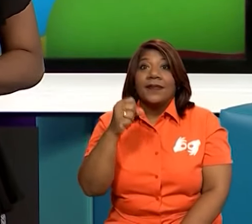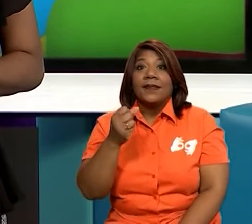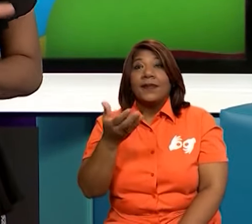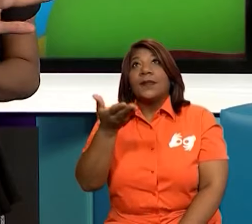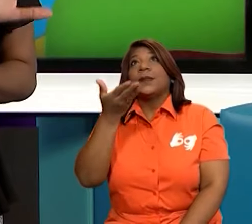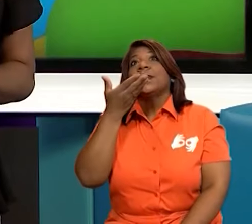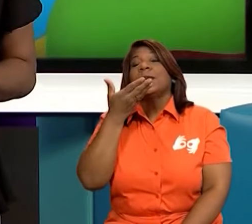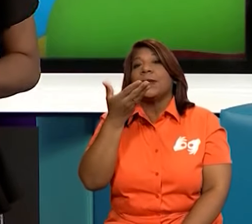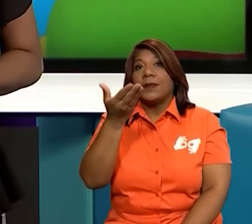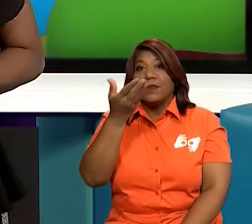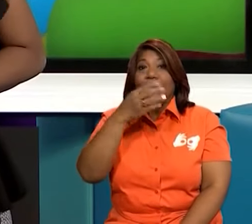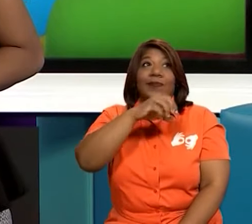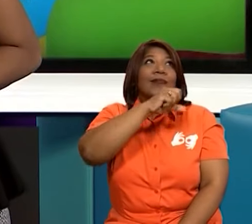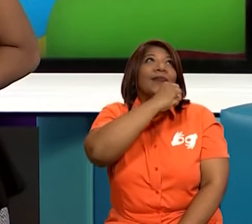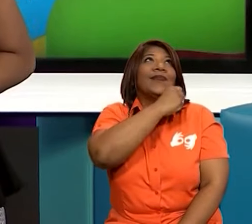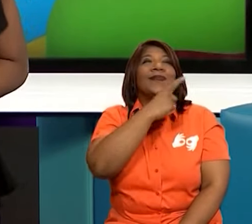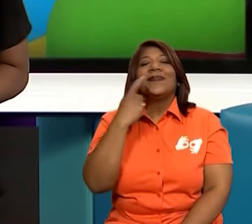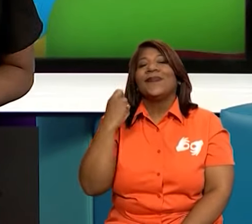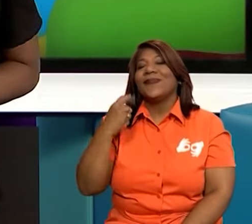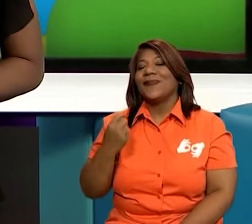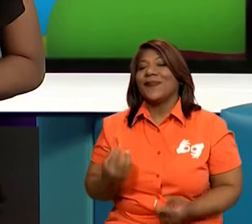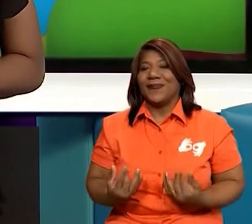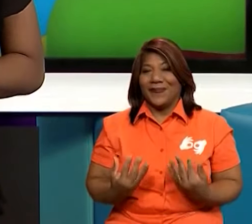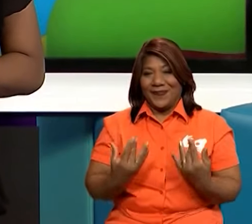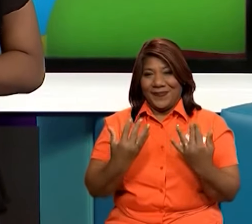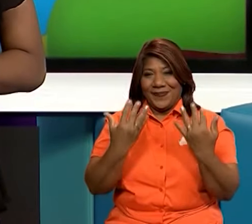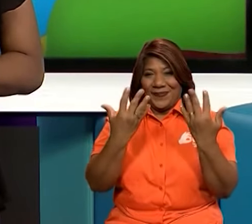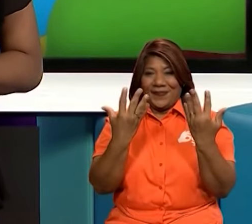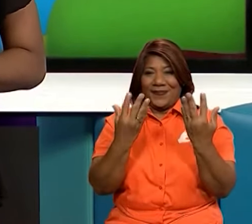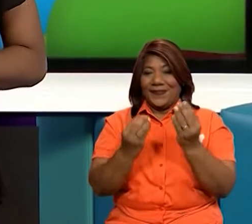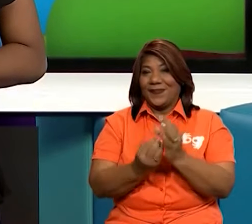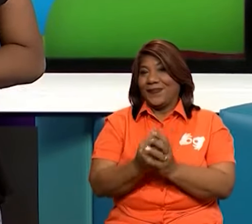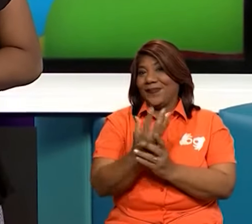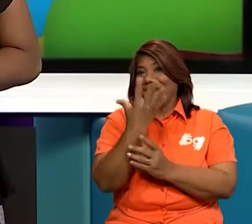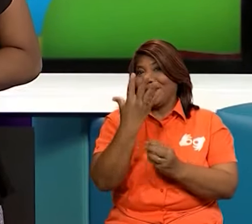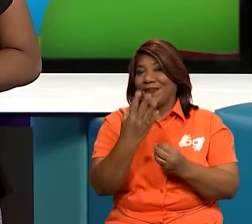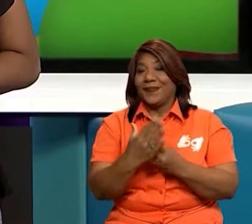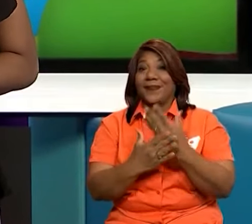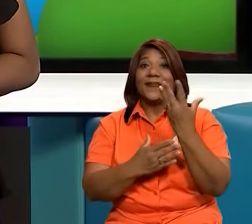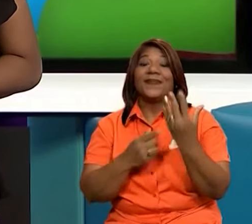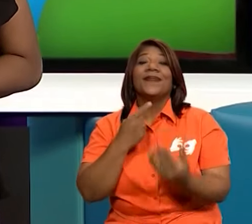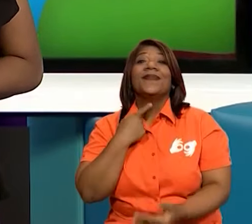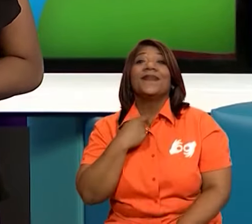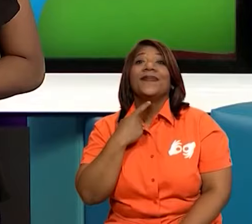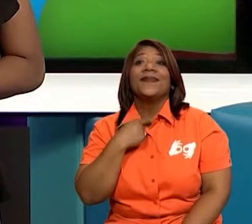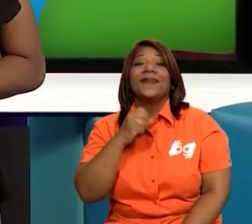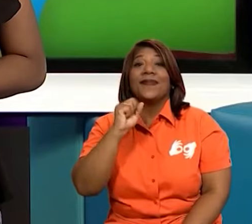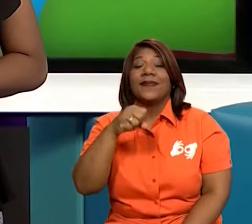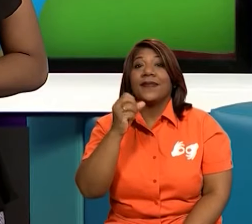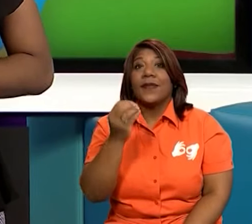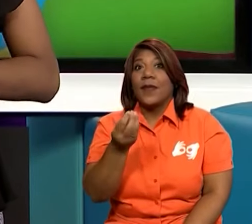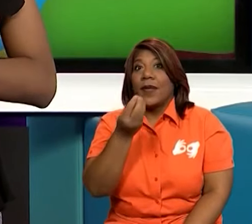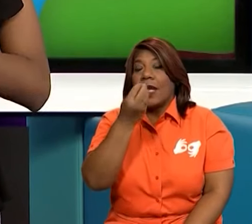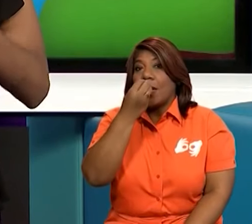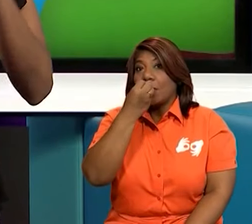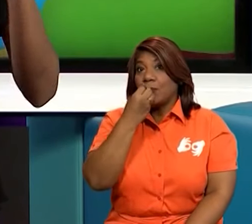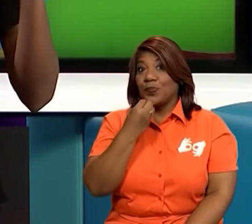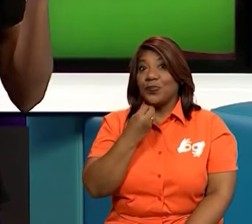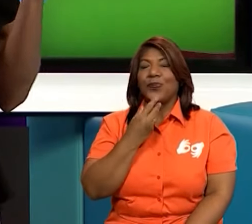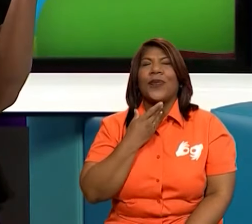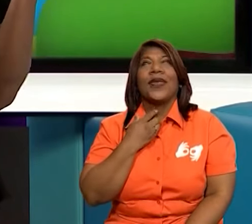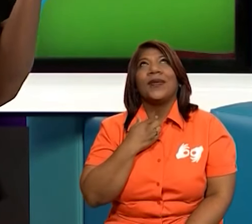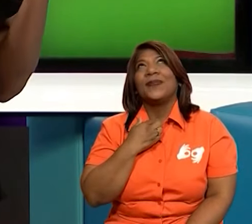oler fragancia de las flores, de las flores. Con el gusto puedo probar de todos los